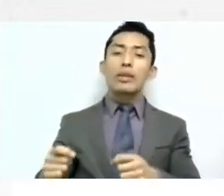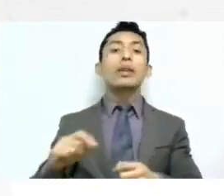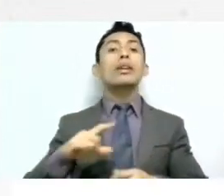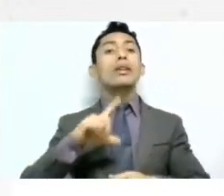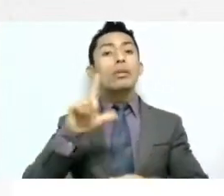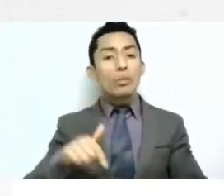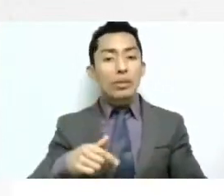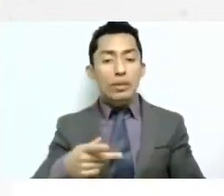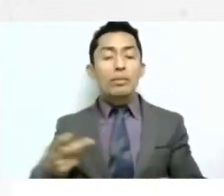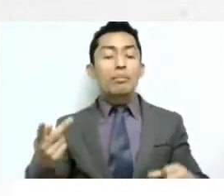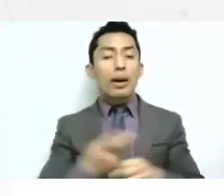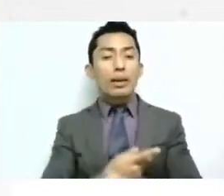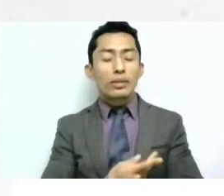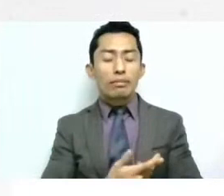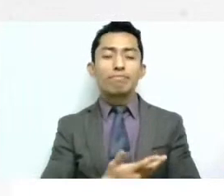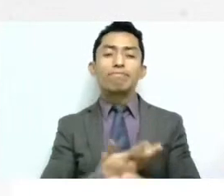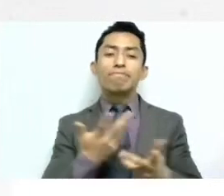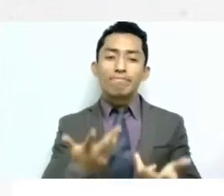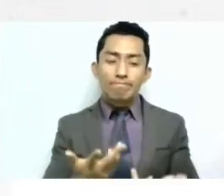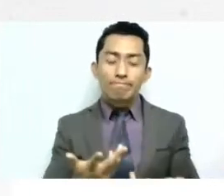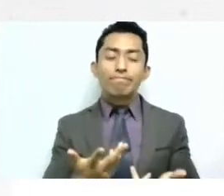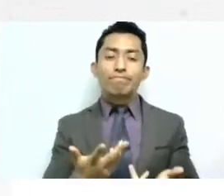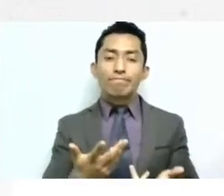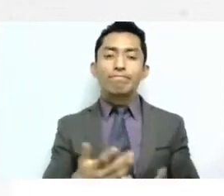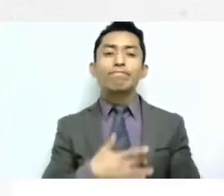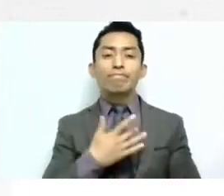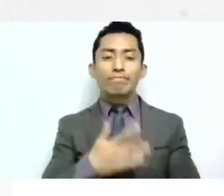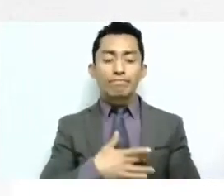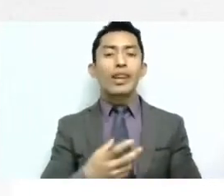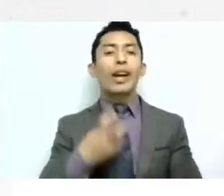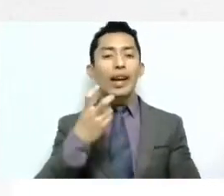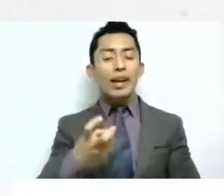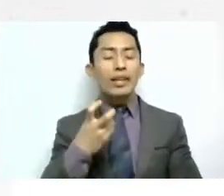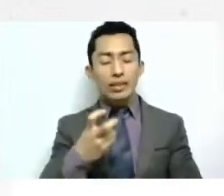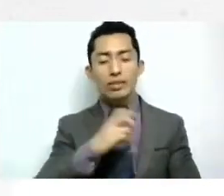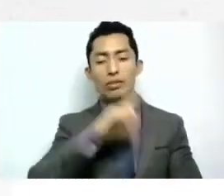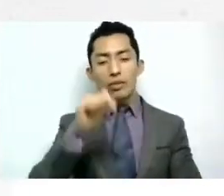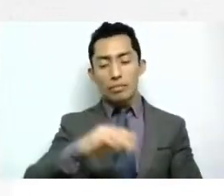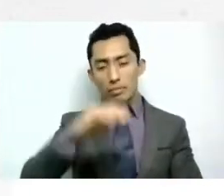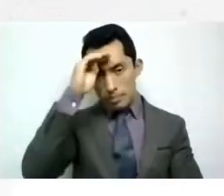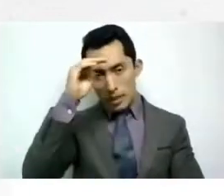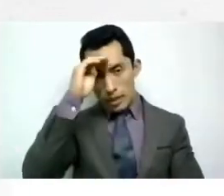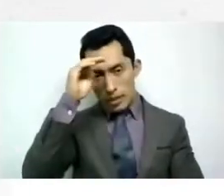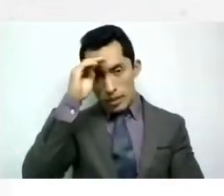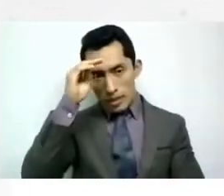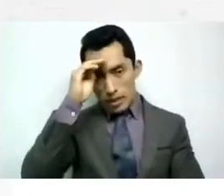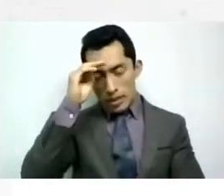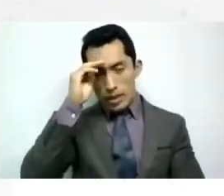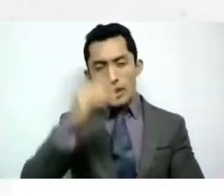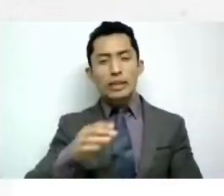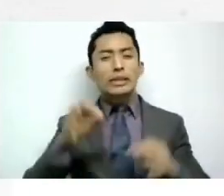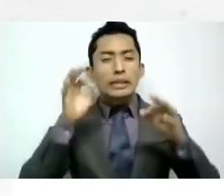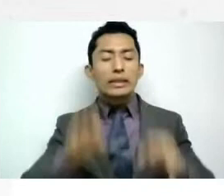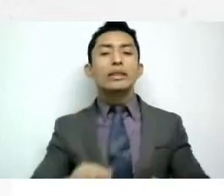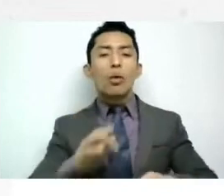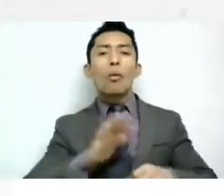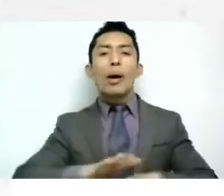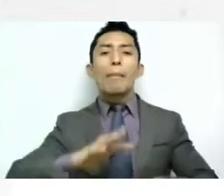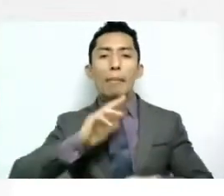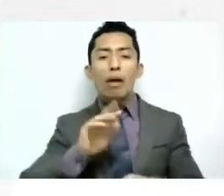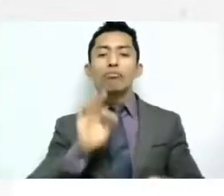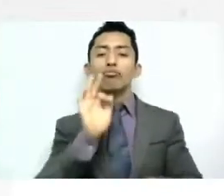creo que es lo que nos lleva a pensar en el mejor cuidado del menor porque